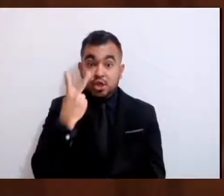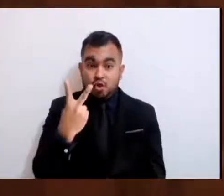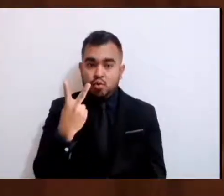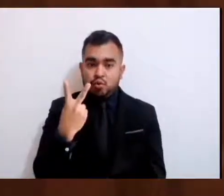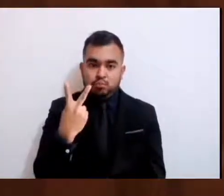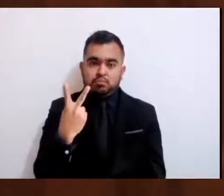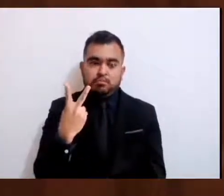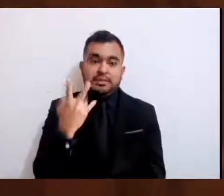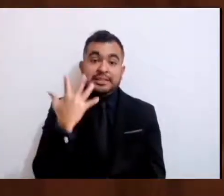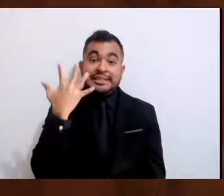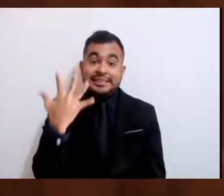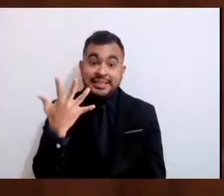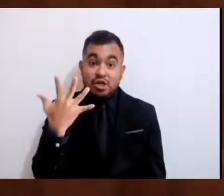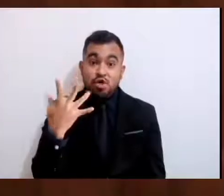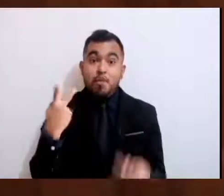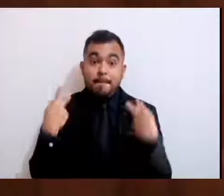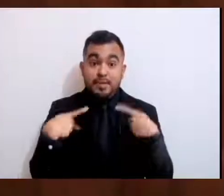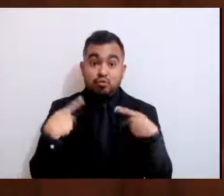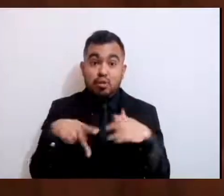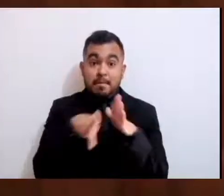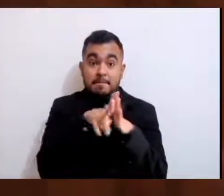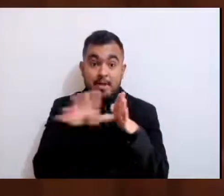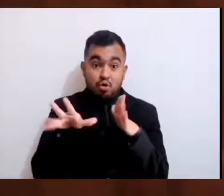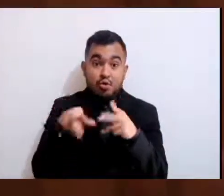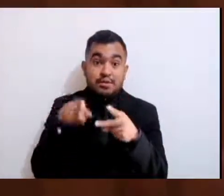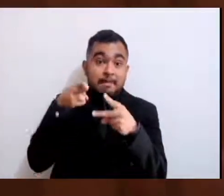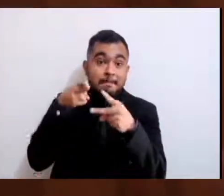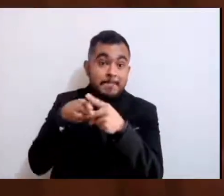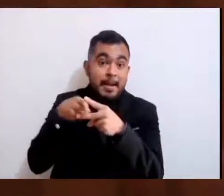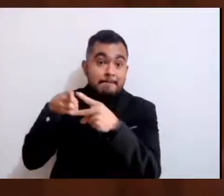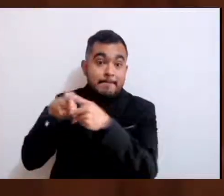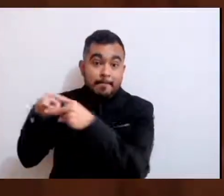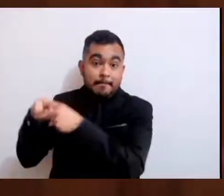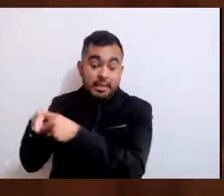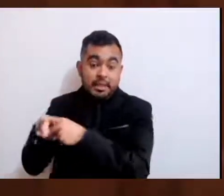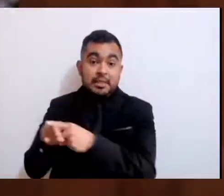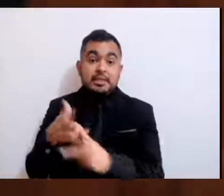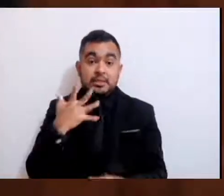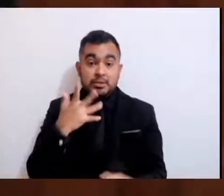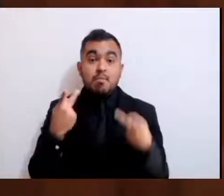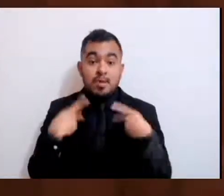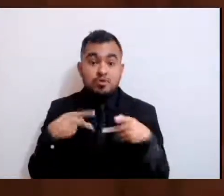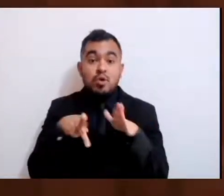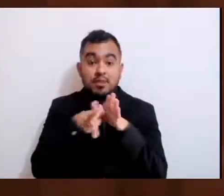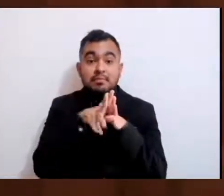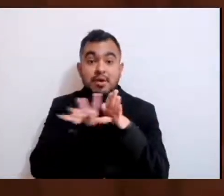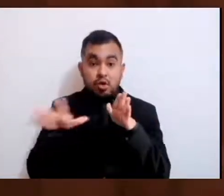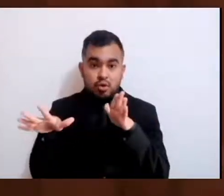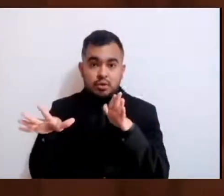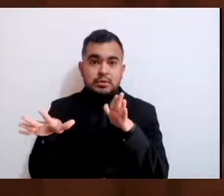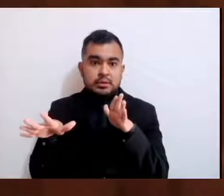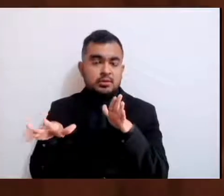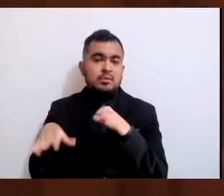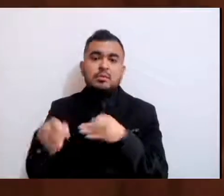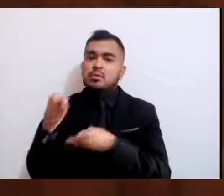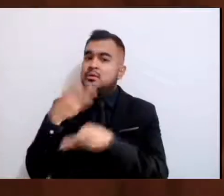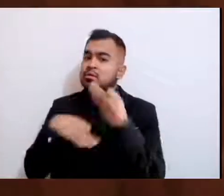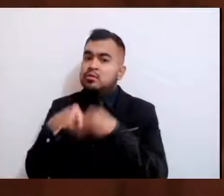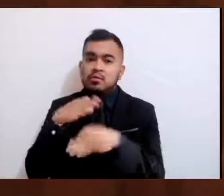cinco periodistas asesinados y que de todos se ha seguido investigación